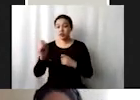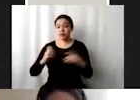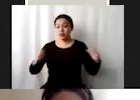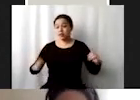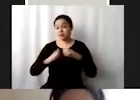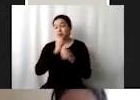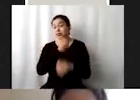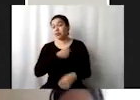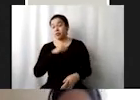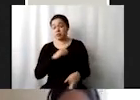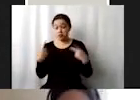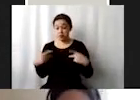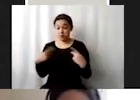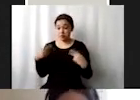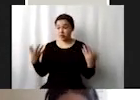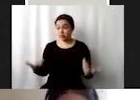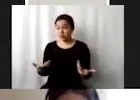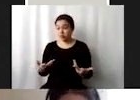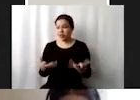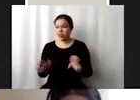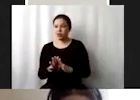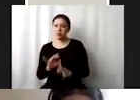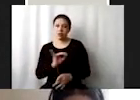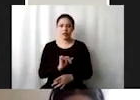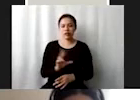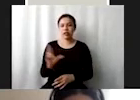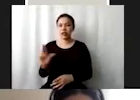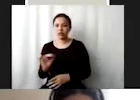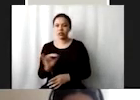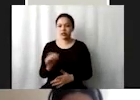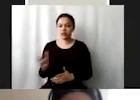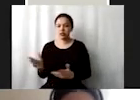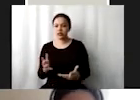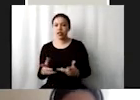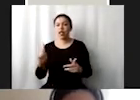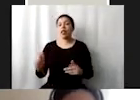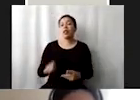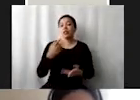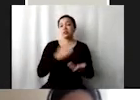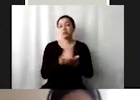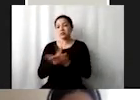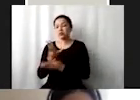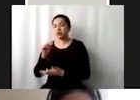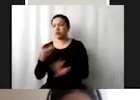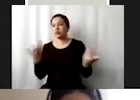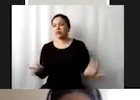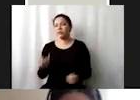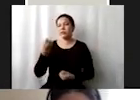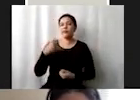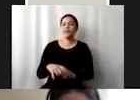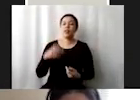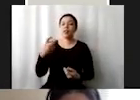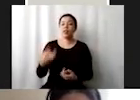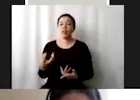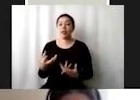mucha gente se queda en el limbo por no tener acceso a la tecnología cuando irónicamente era una cosa que